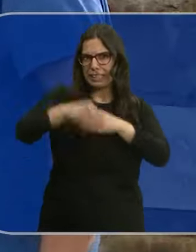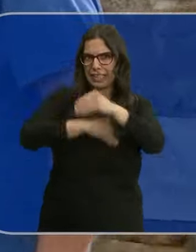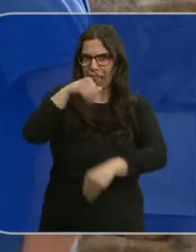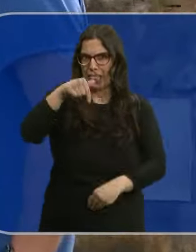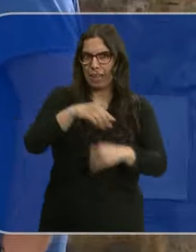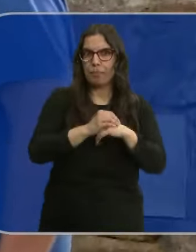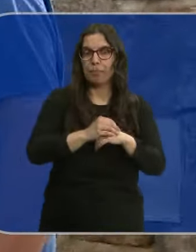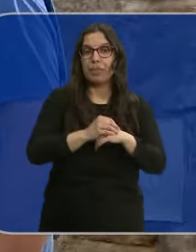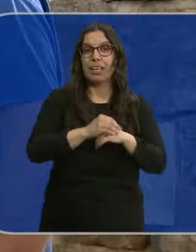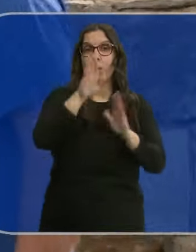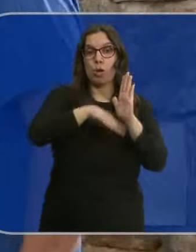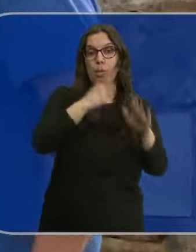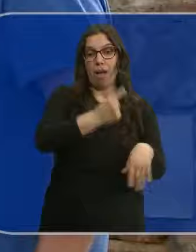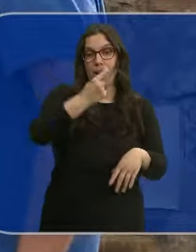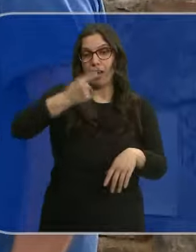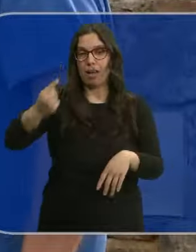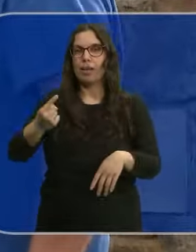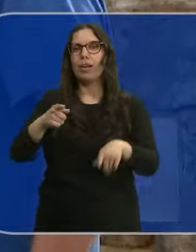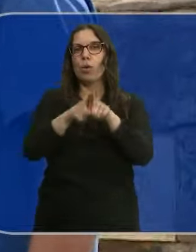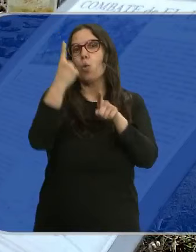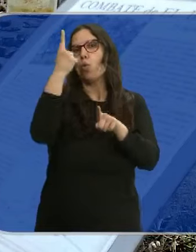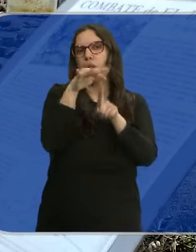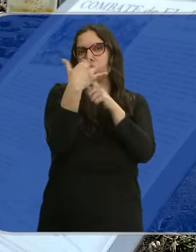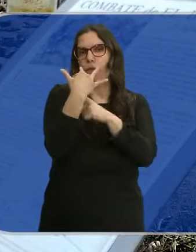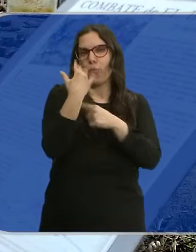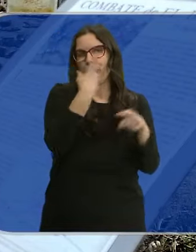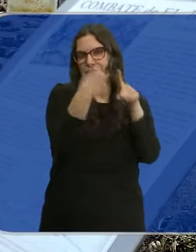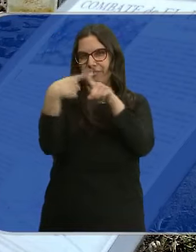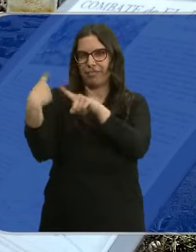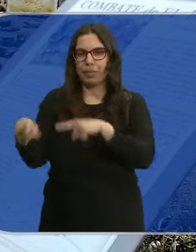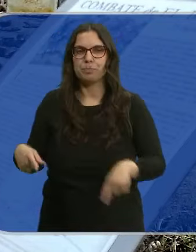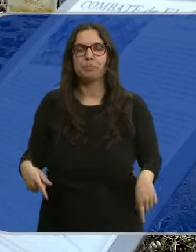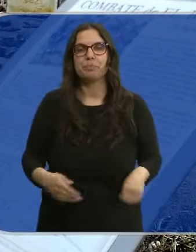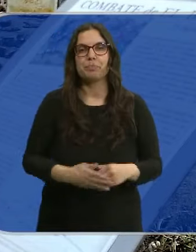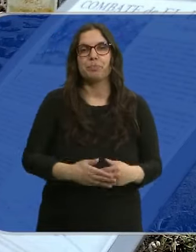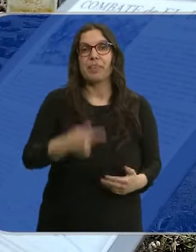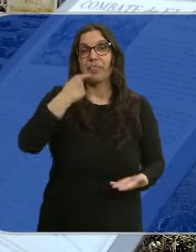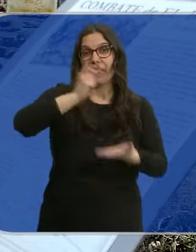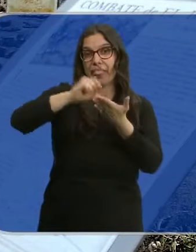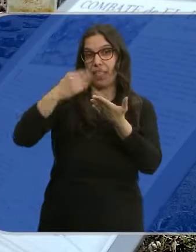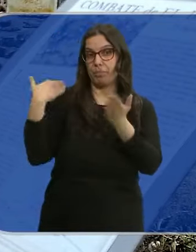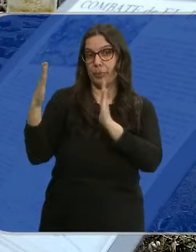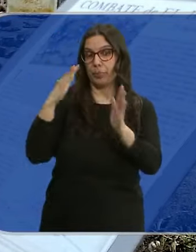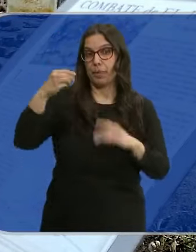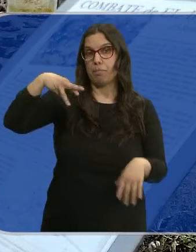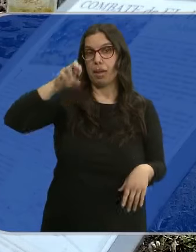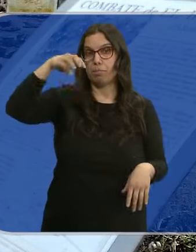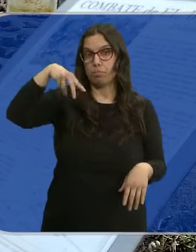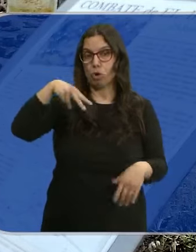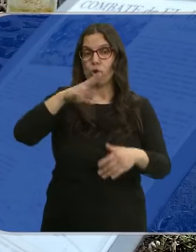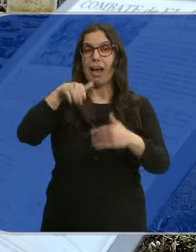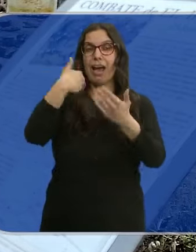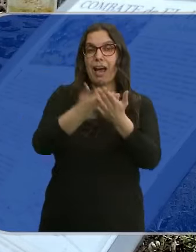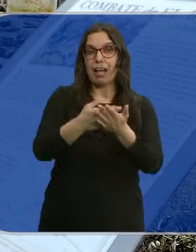Cada uno de sus capítulos recuperará un acontecimiento diferente. Dicen las crónicas que Marmón llega hasta 200